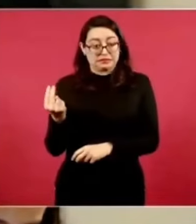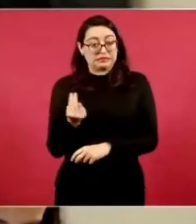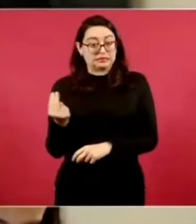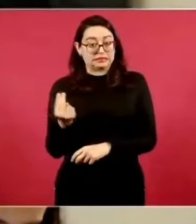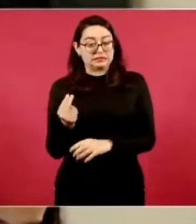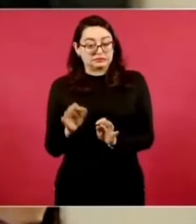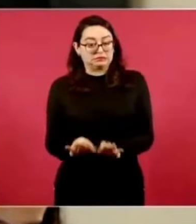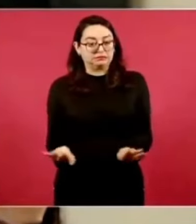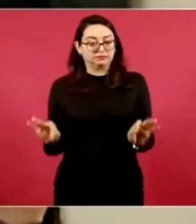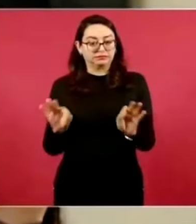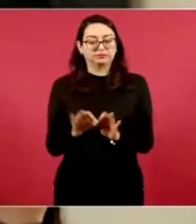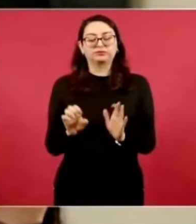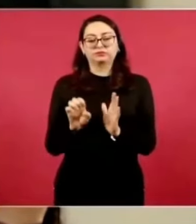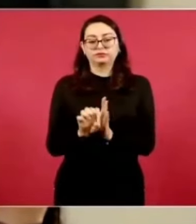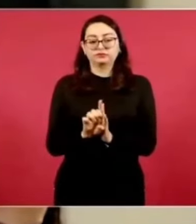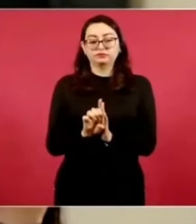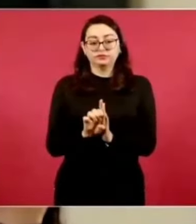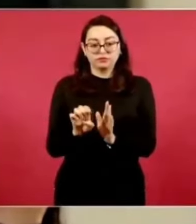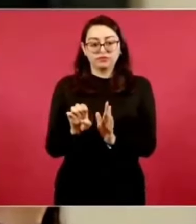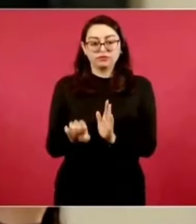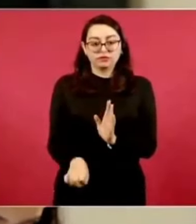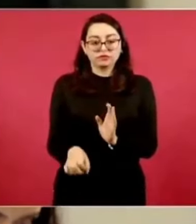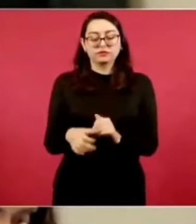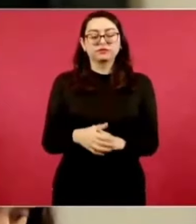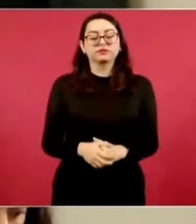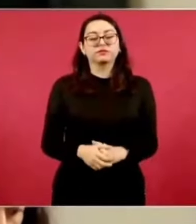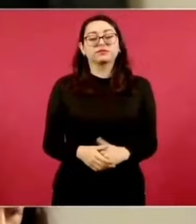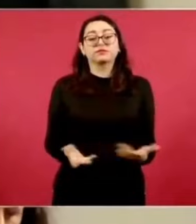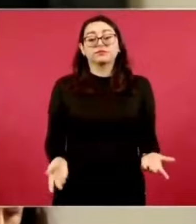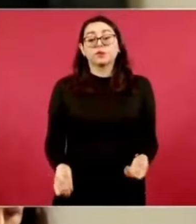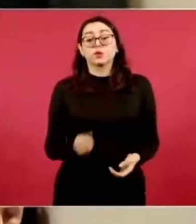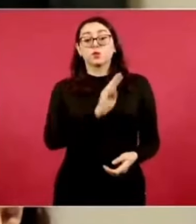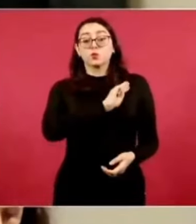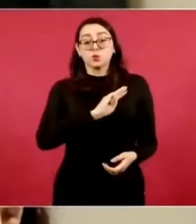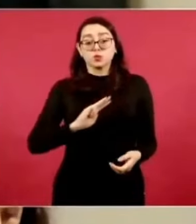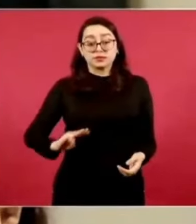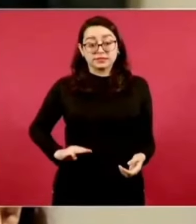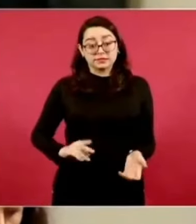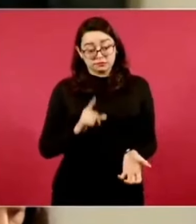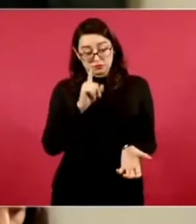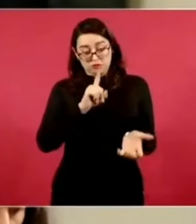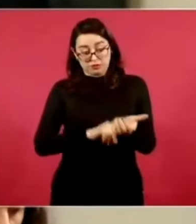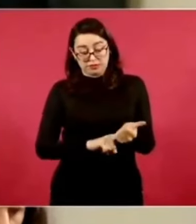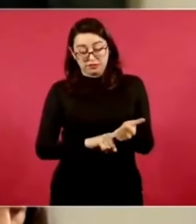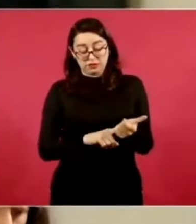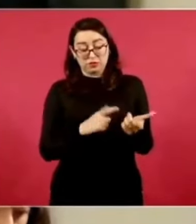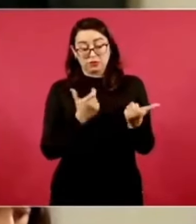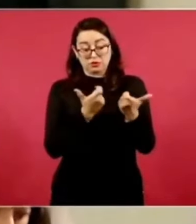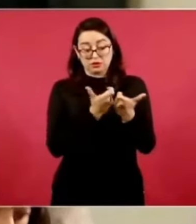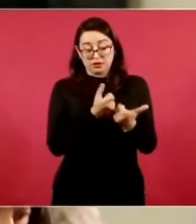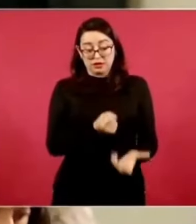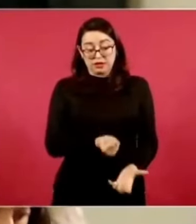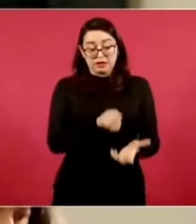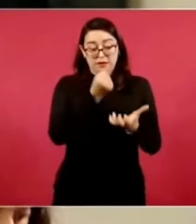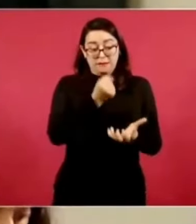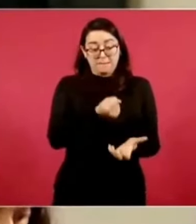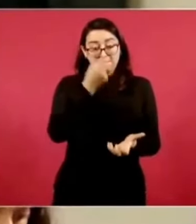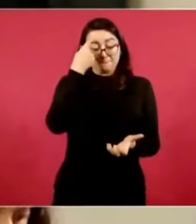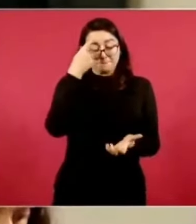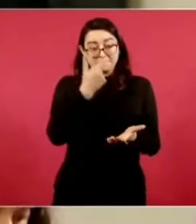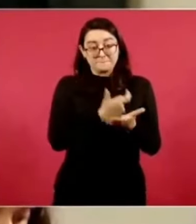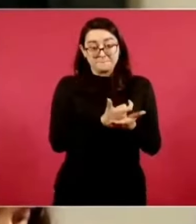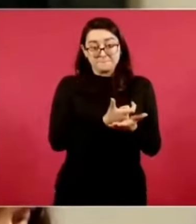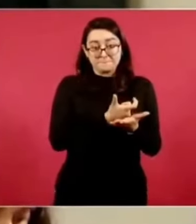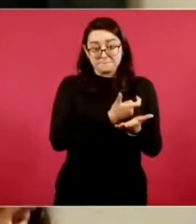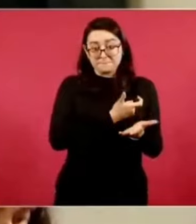recibir recursos de forma directa de las agencias municipales, aunque ya hay una forma de recibirlos a las vía